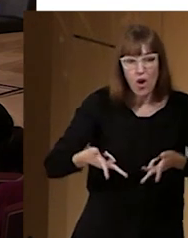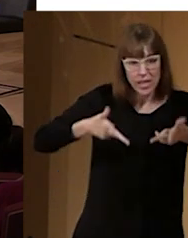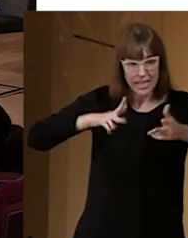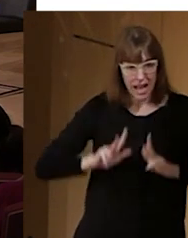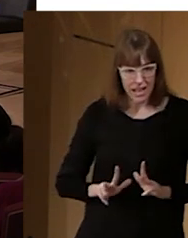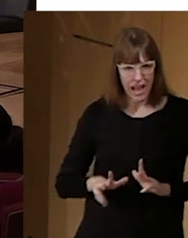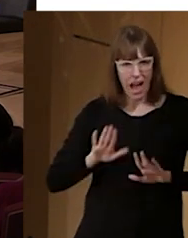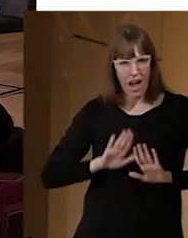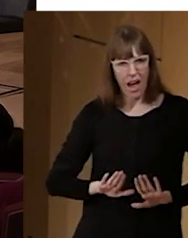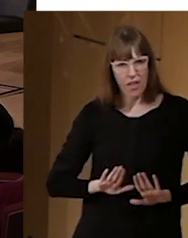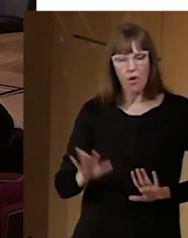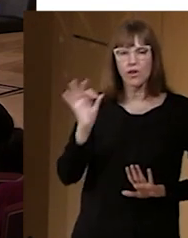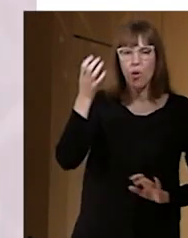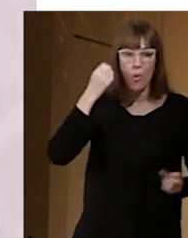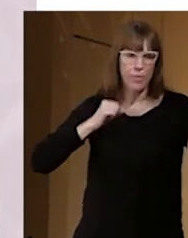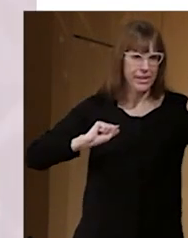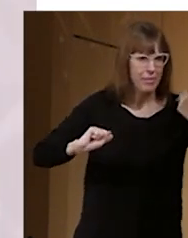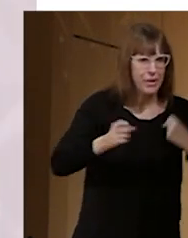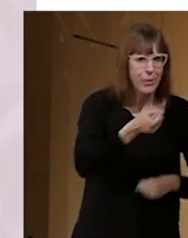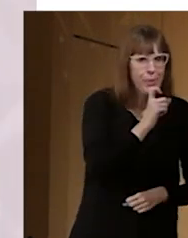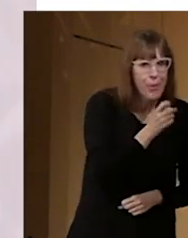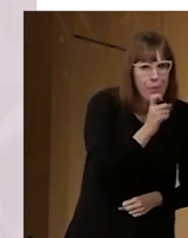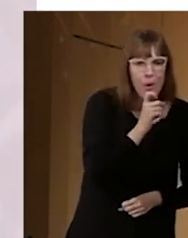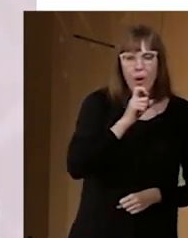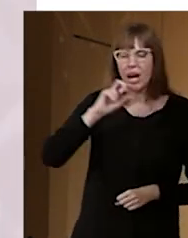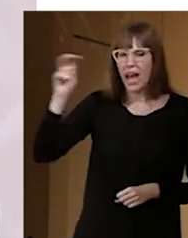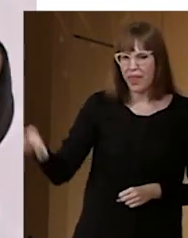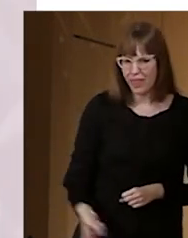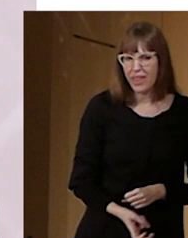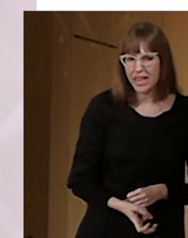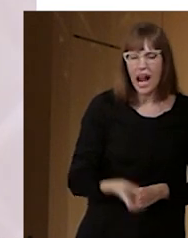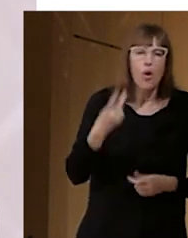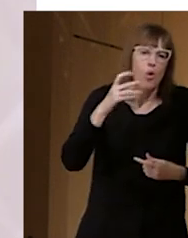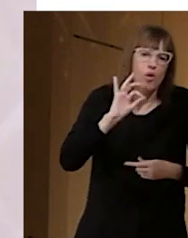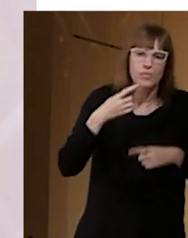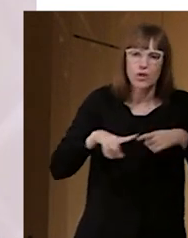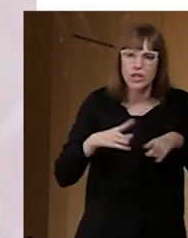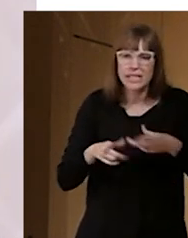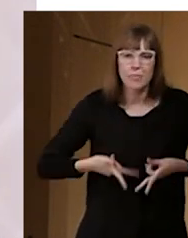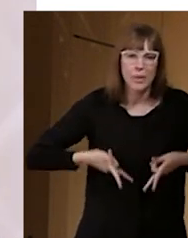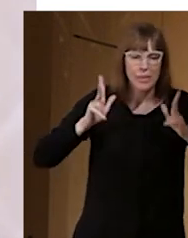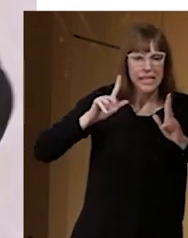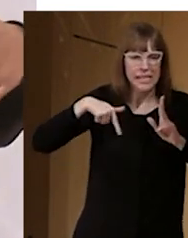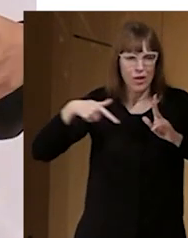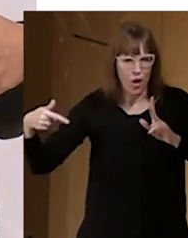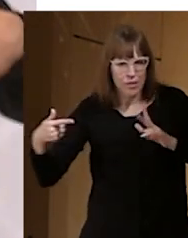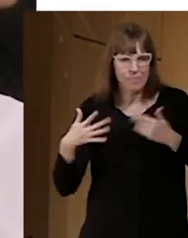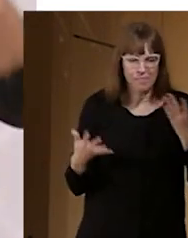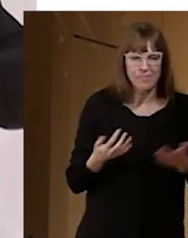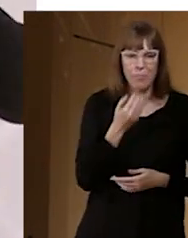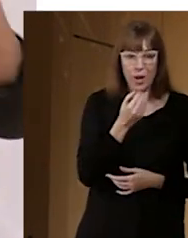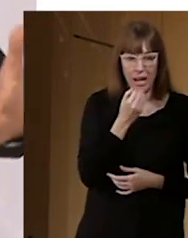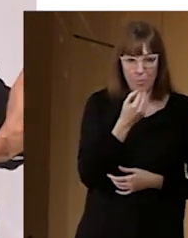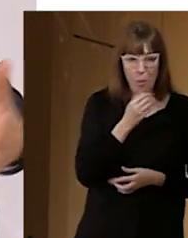podemos comportar o, digamos, sí, qué cosas están permitidas dentro de, como espectador, para que